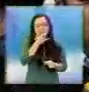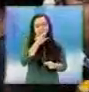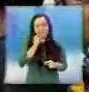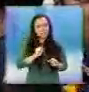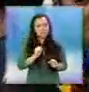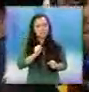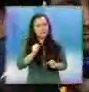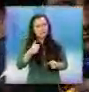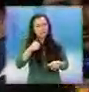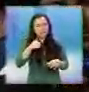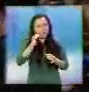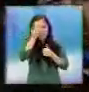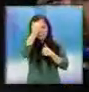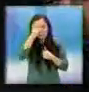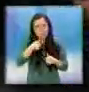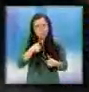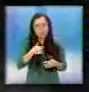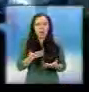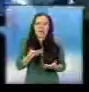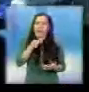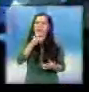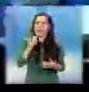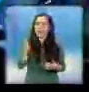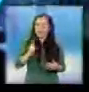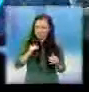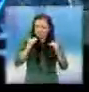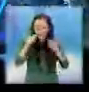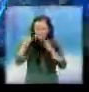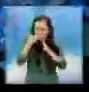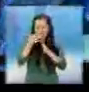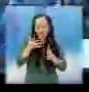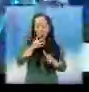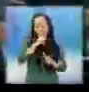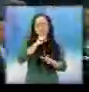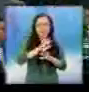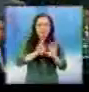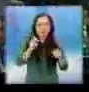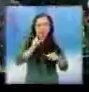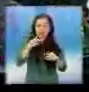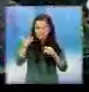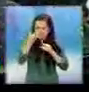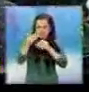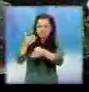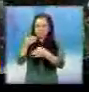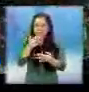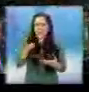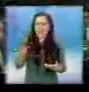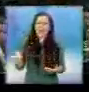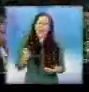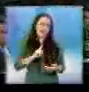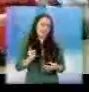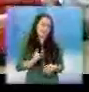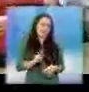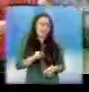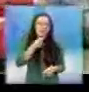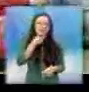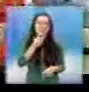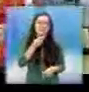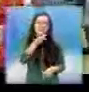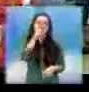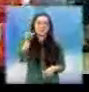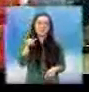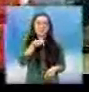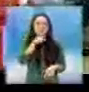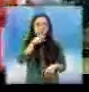No va a volver a suceder. Claro. Claro. Sigue a cada uno de estos pasos. Y verá que su futuro político crecerá. Recuerde